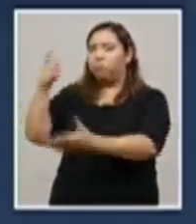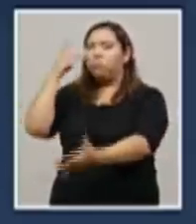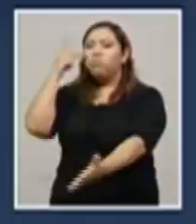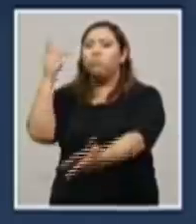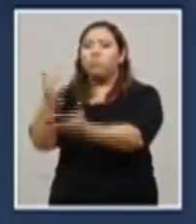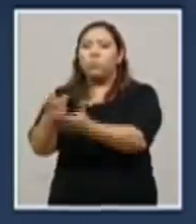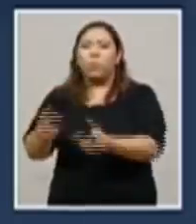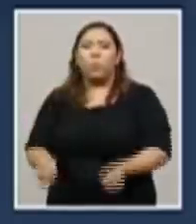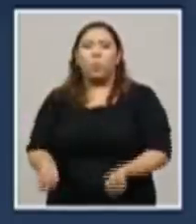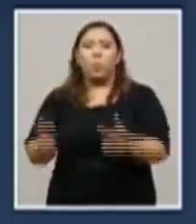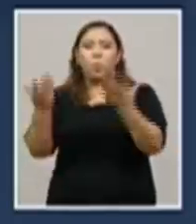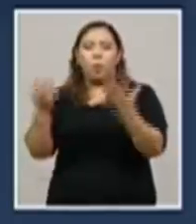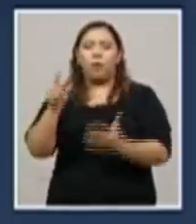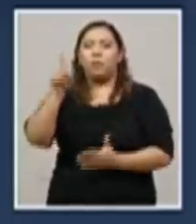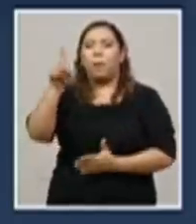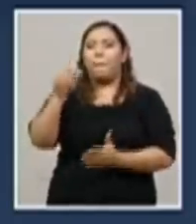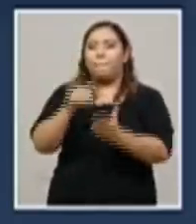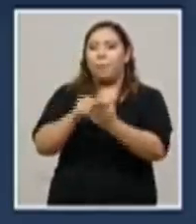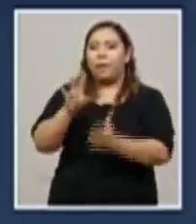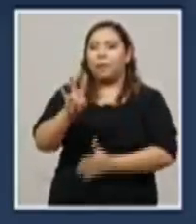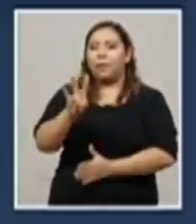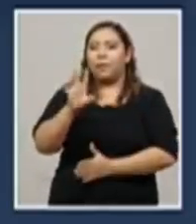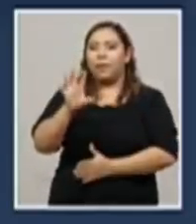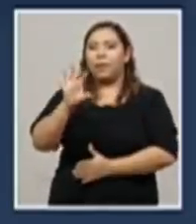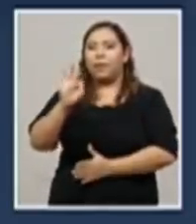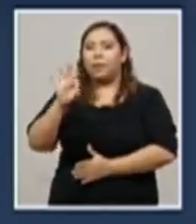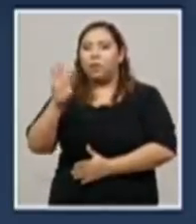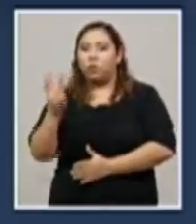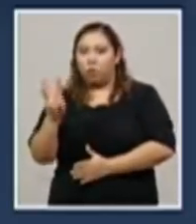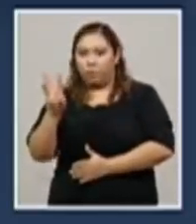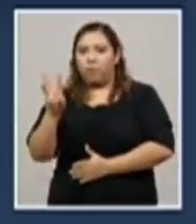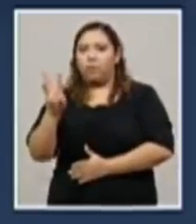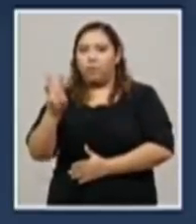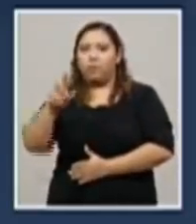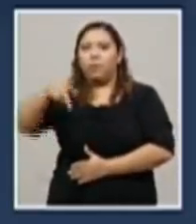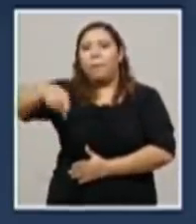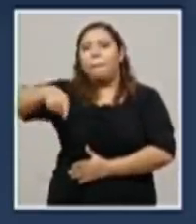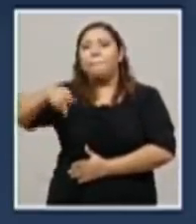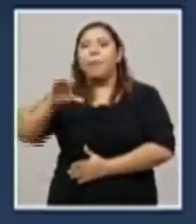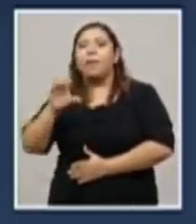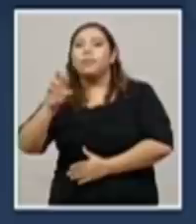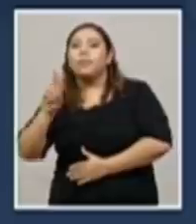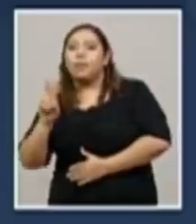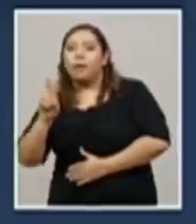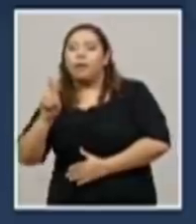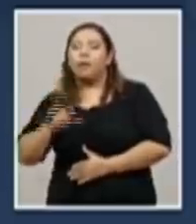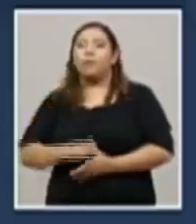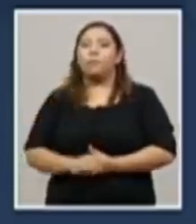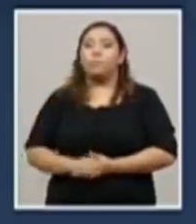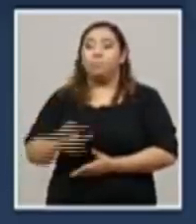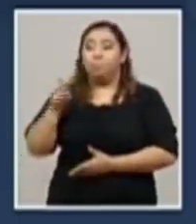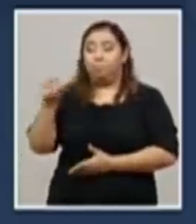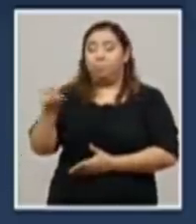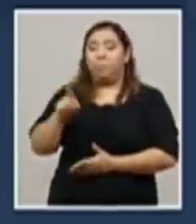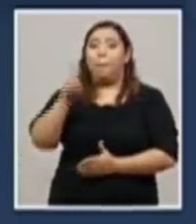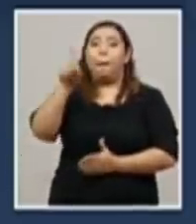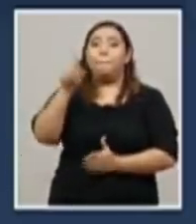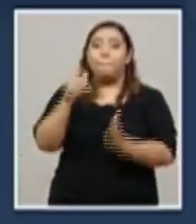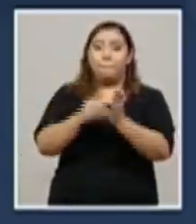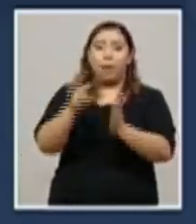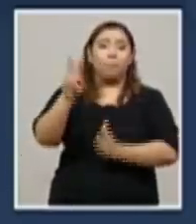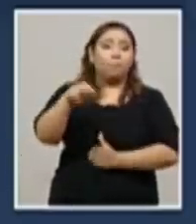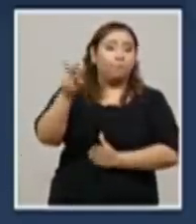un total de 1,796 pruebas de PCR. De estas, 1,022